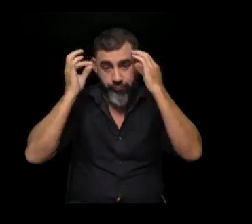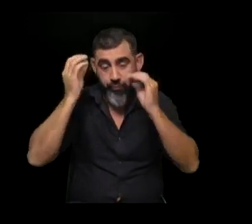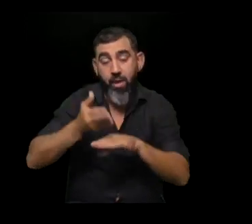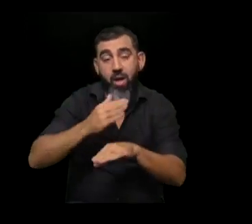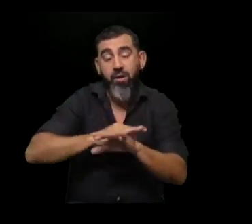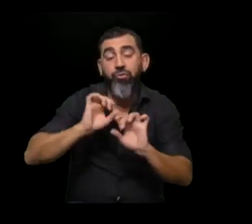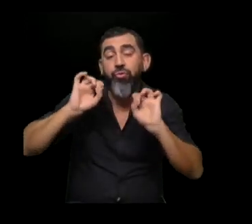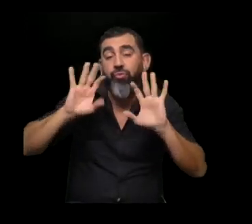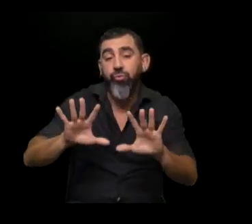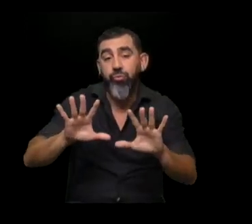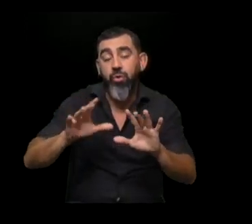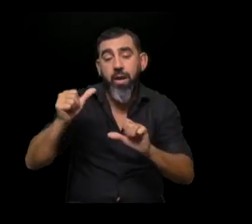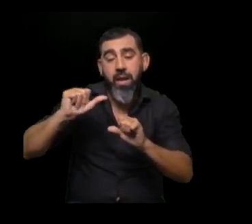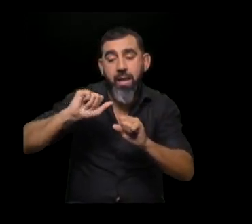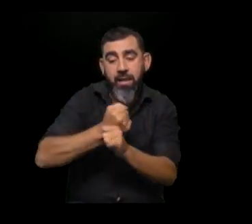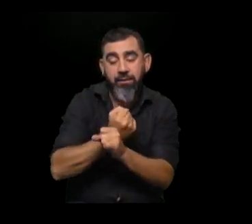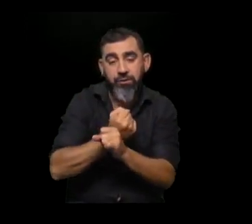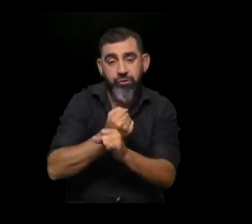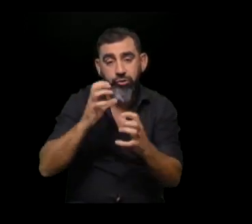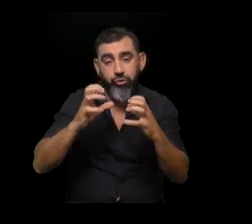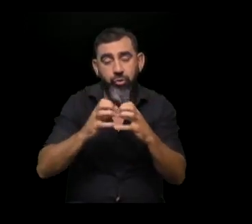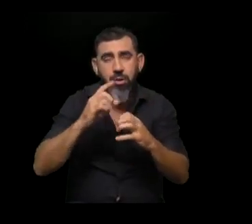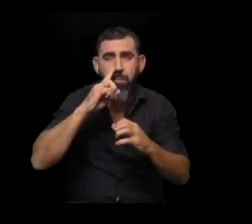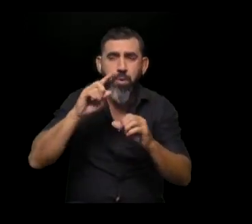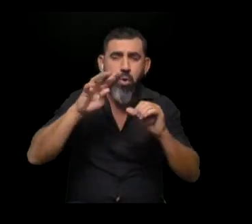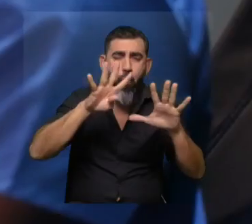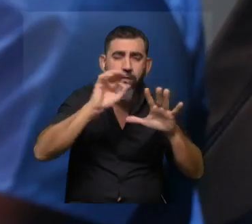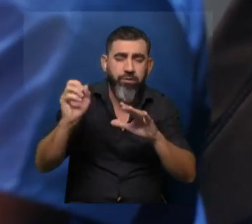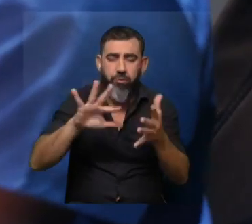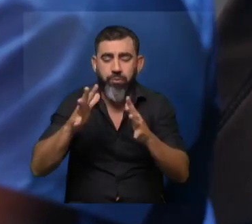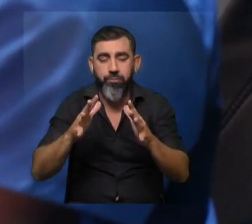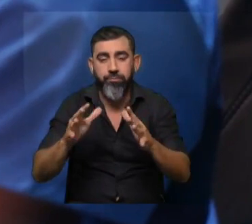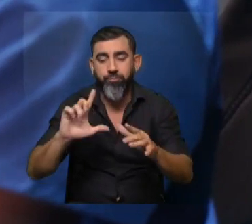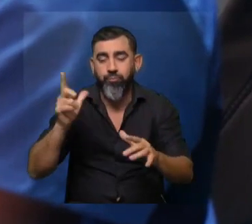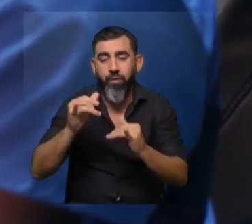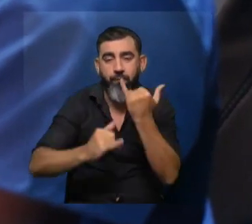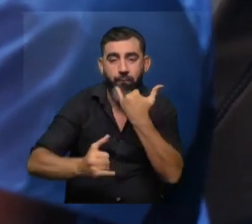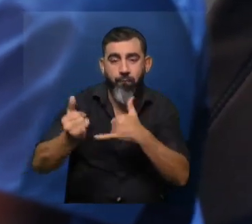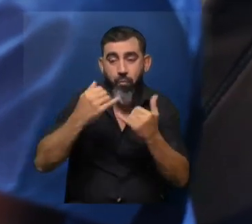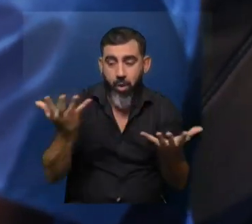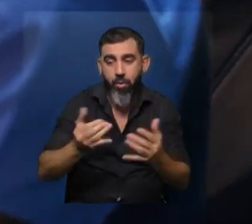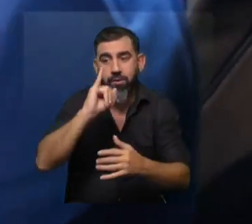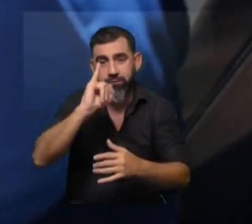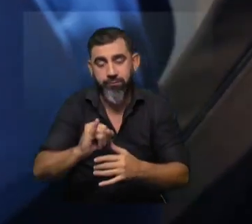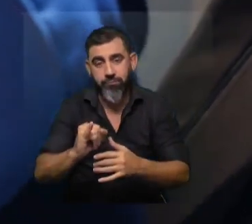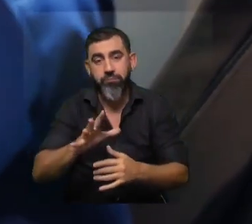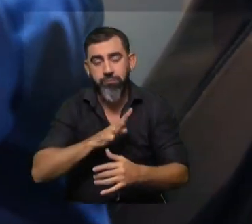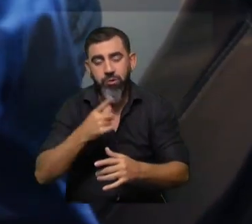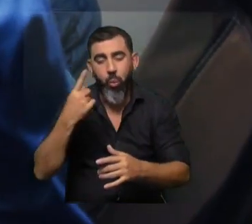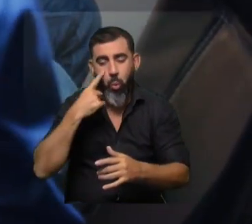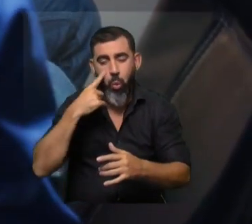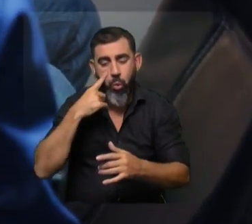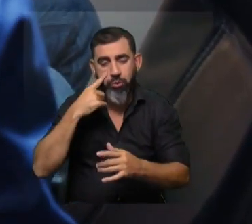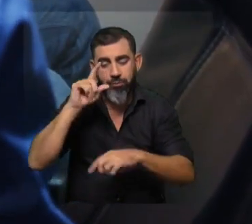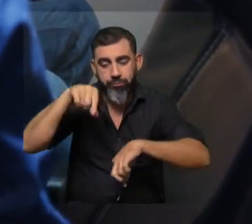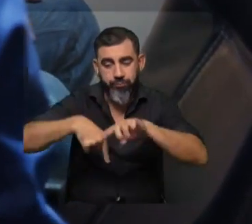venían principalmente de lesiones cerebrales a principios de 1900 en adelante y no teníamos tanta información como tenemos ahora. Ahora conocemos bastante bien el